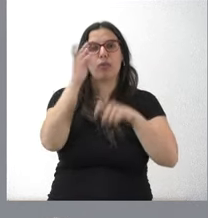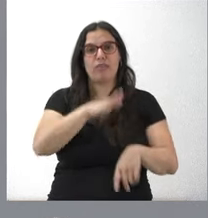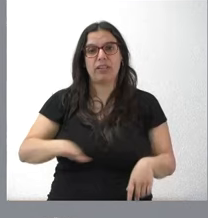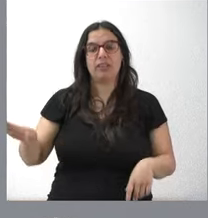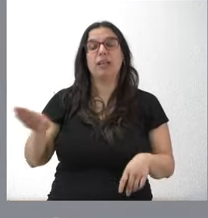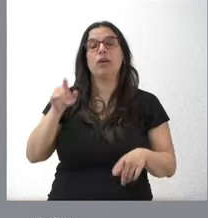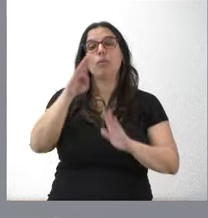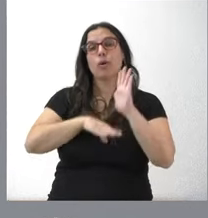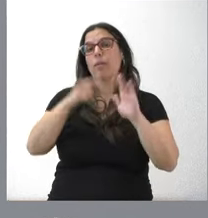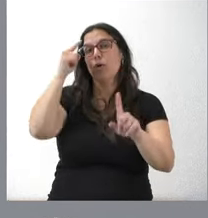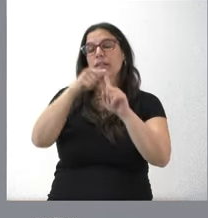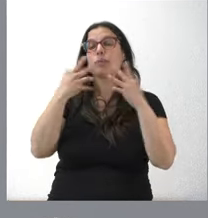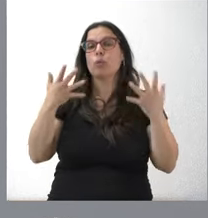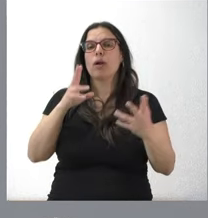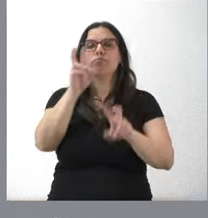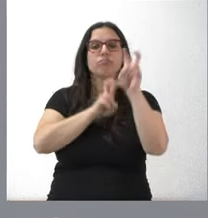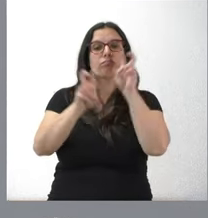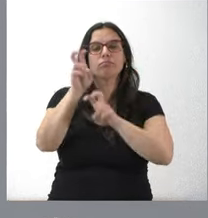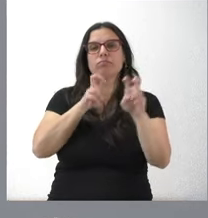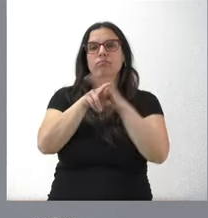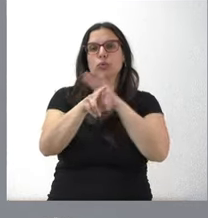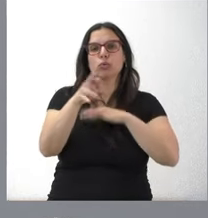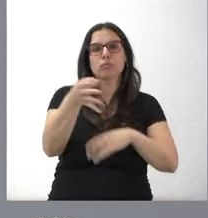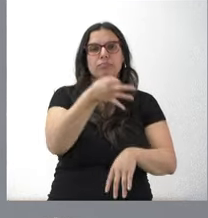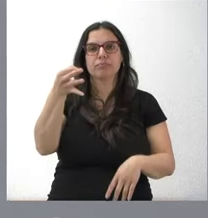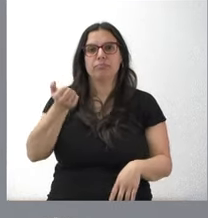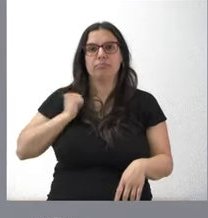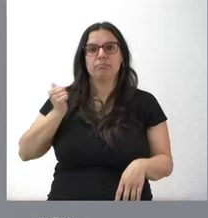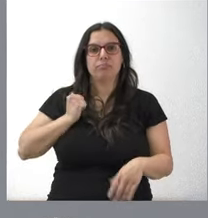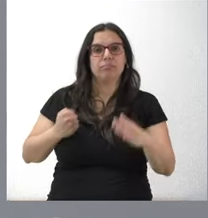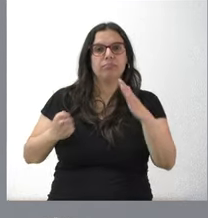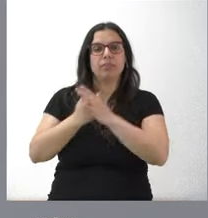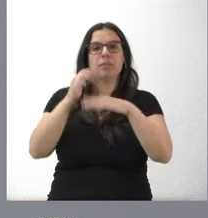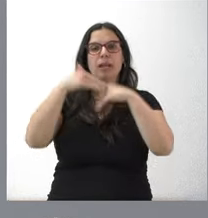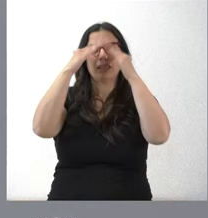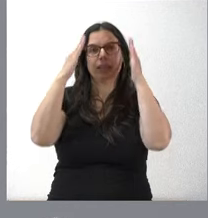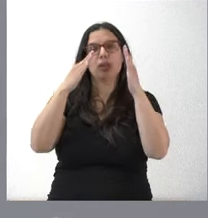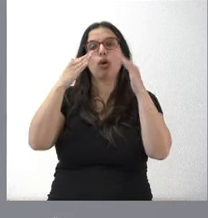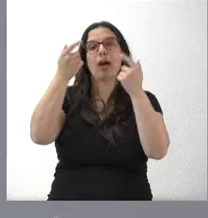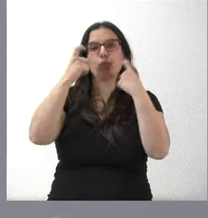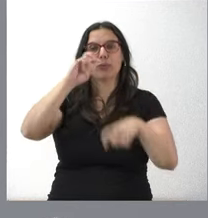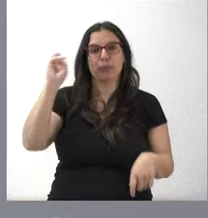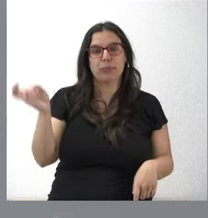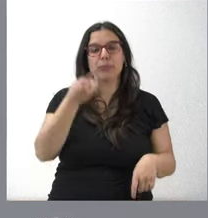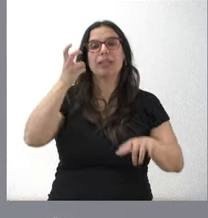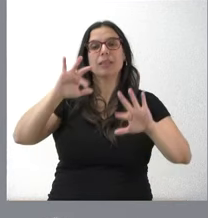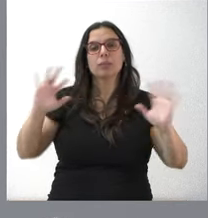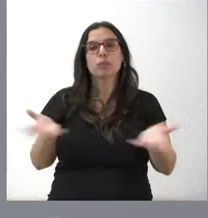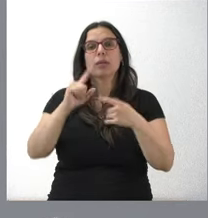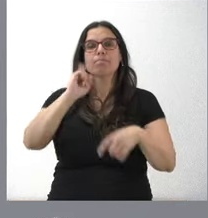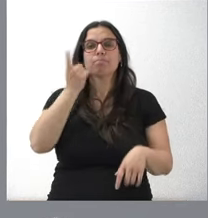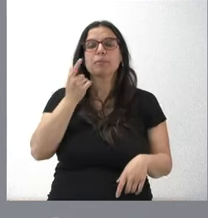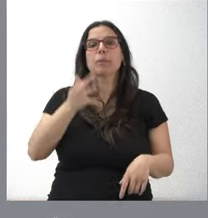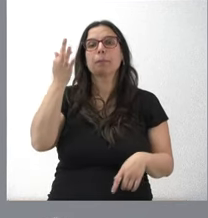programa busca optimizar la organización de los recursos especializados para atender a la diversidad del alumnado, impulsar la detección e